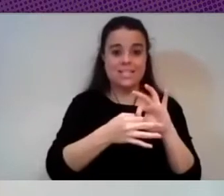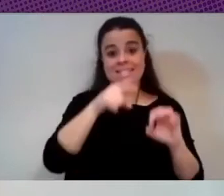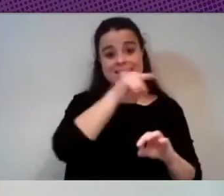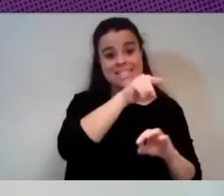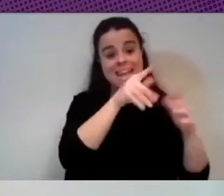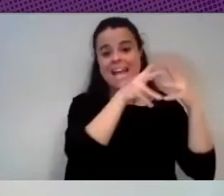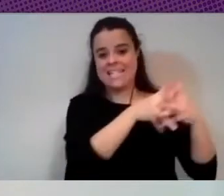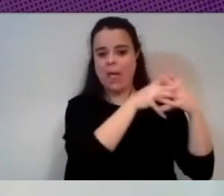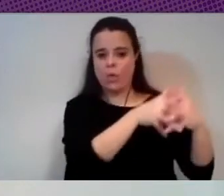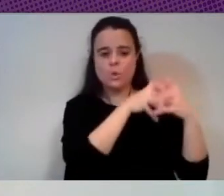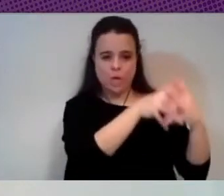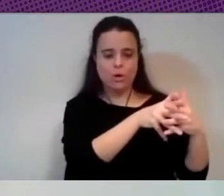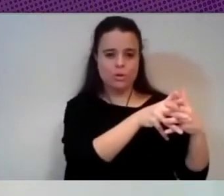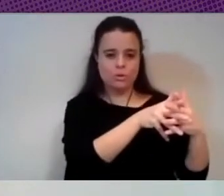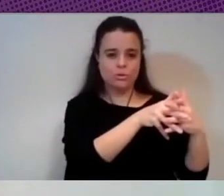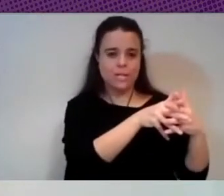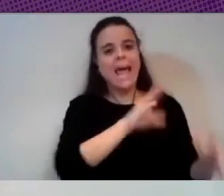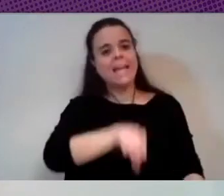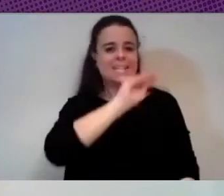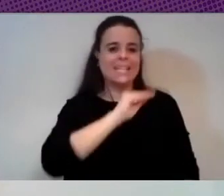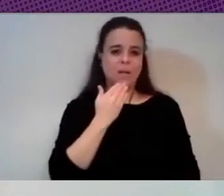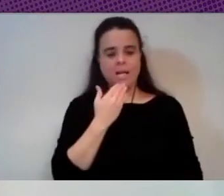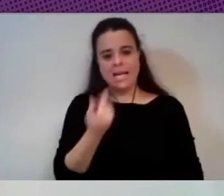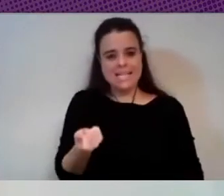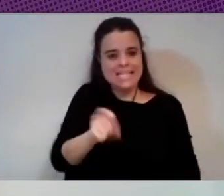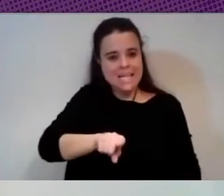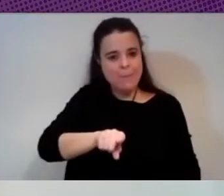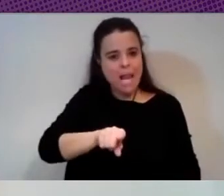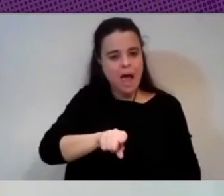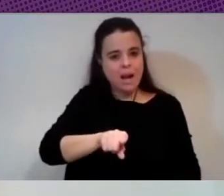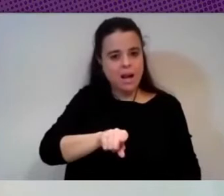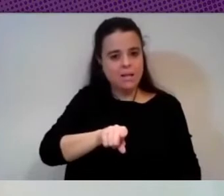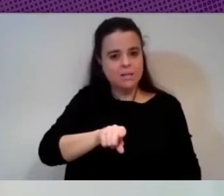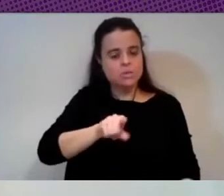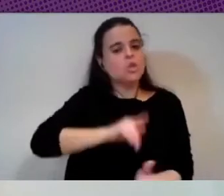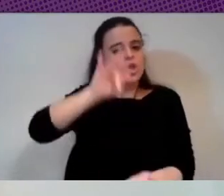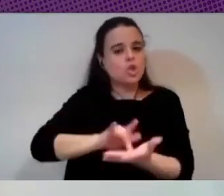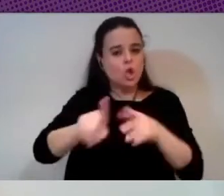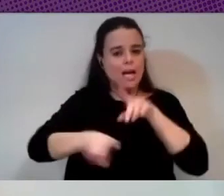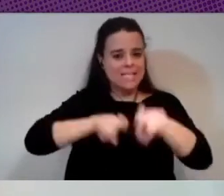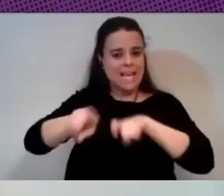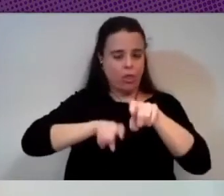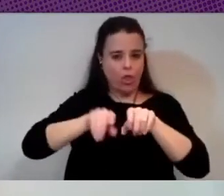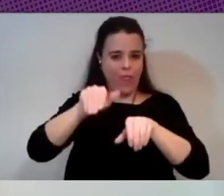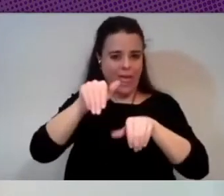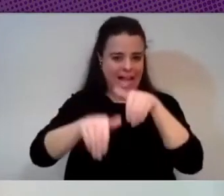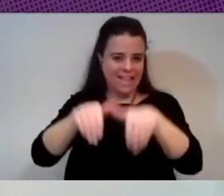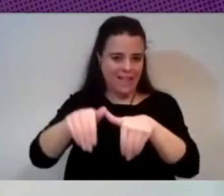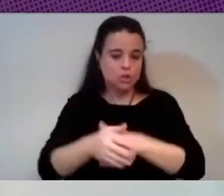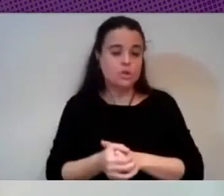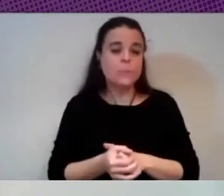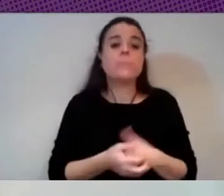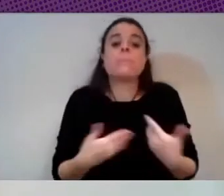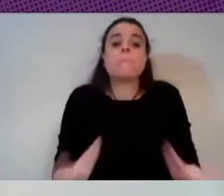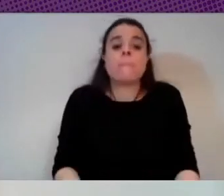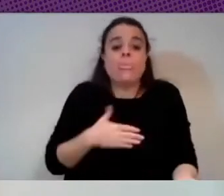pues más o menos son similares cuando se hace una selección de candidatos y bueno pues para esto me